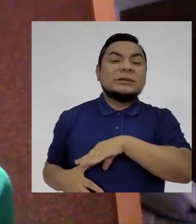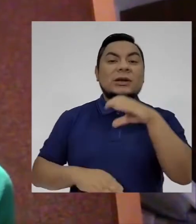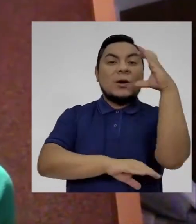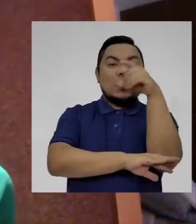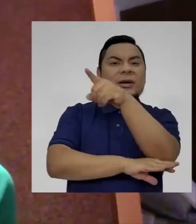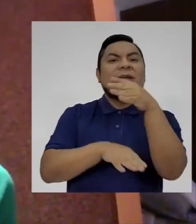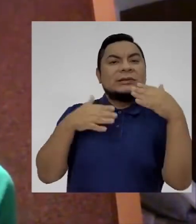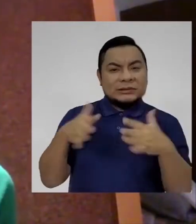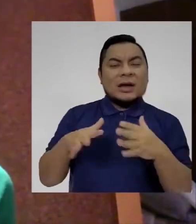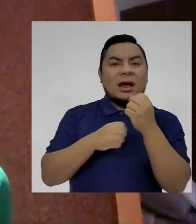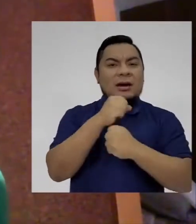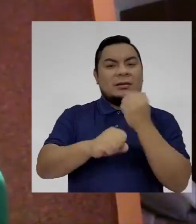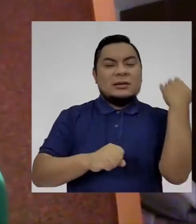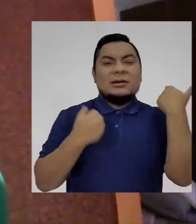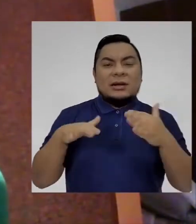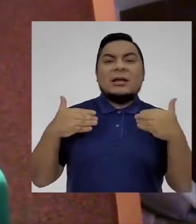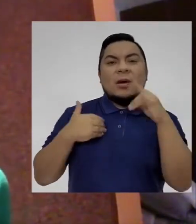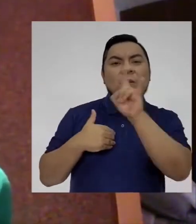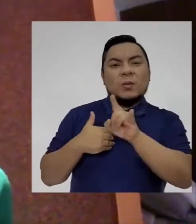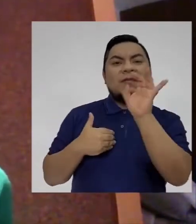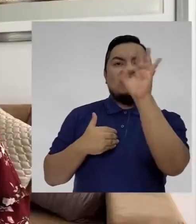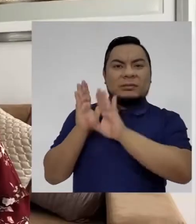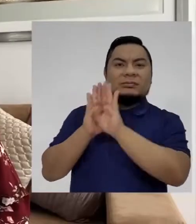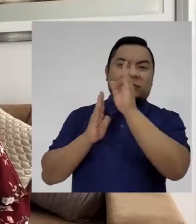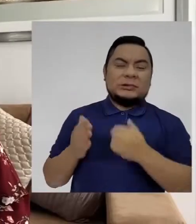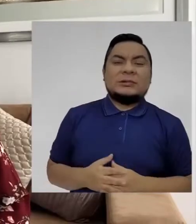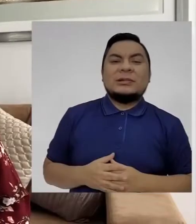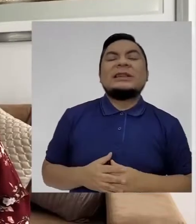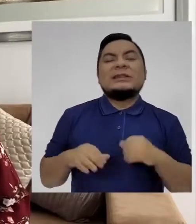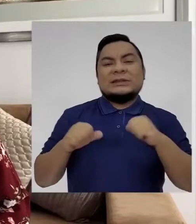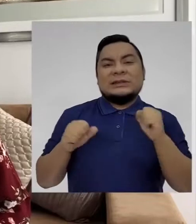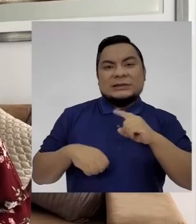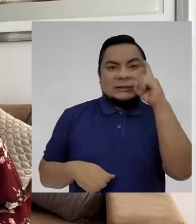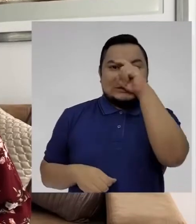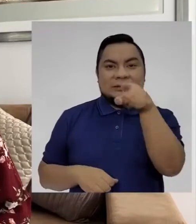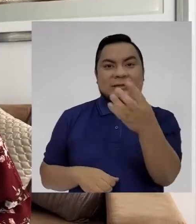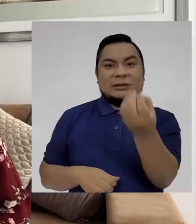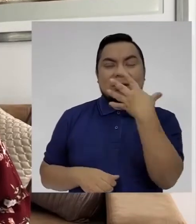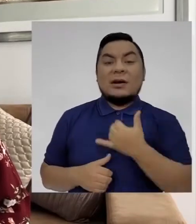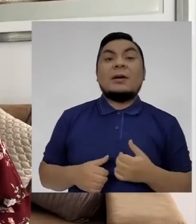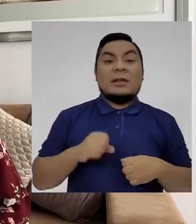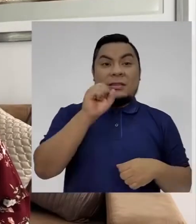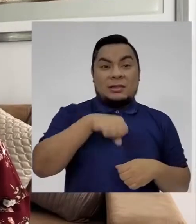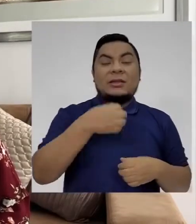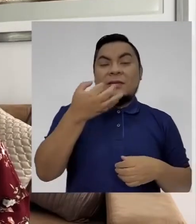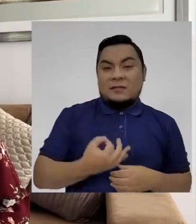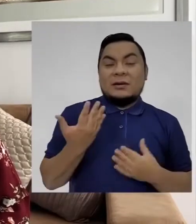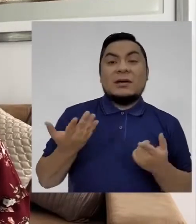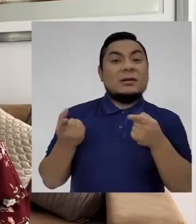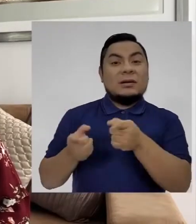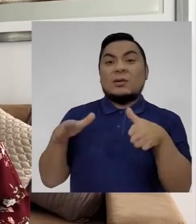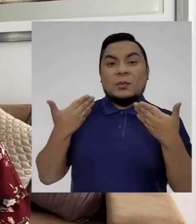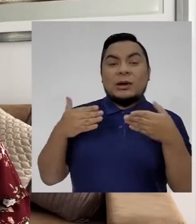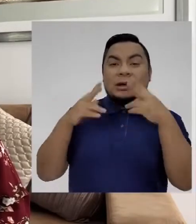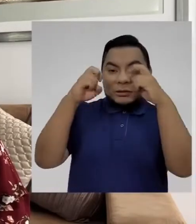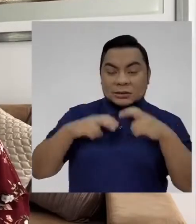Chile, Colombia, ya hace algunos años los niños los vienen usando, ¿no? Bueno, eso es bien complicado lo que nos estás diciendo, porque de verdad, si no